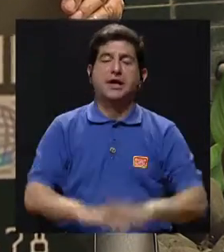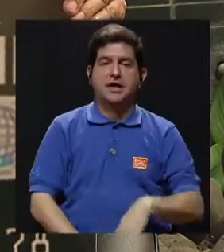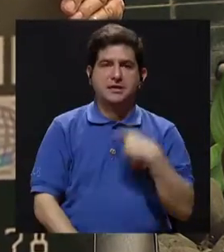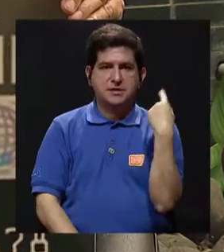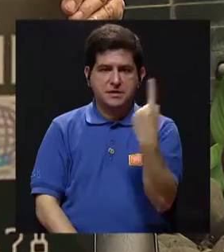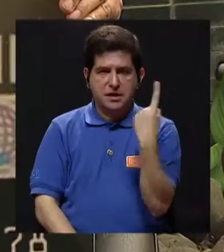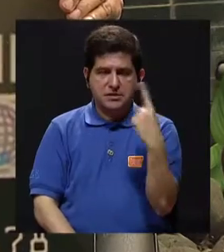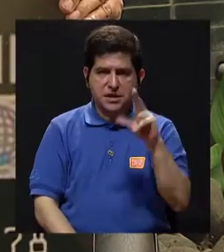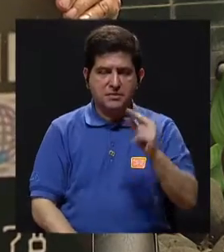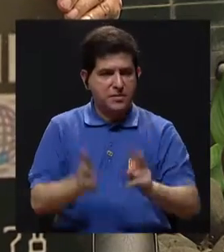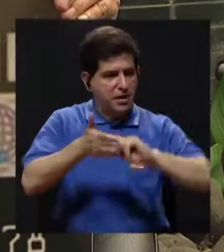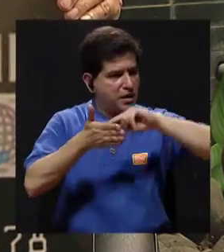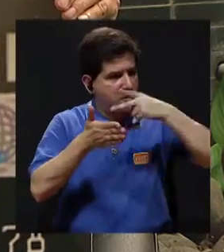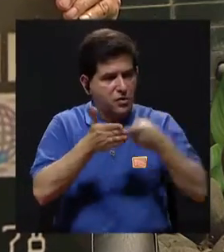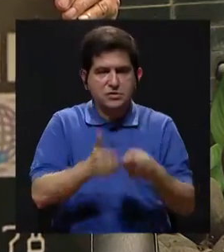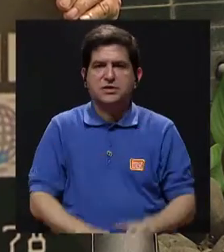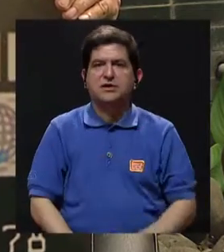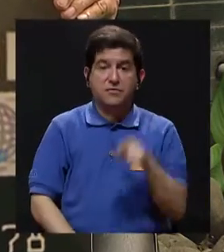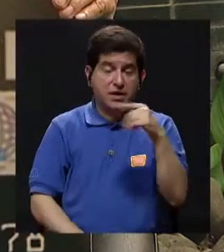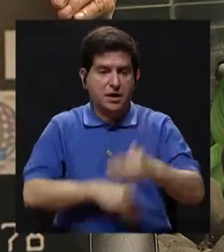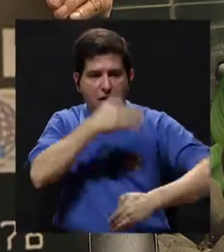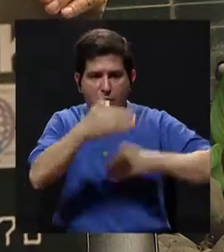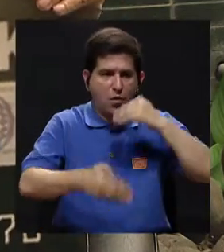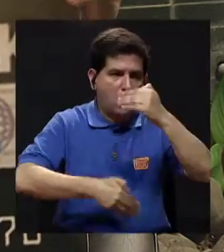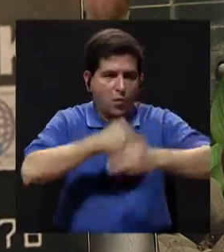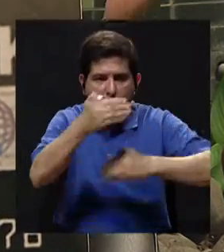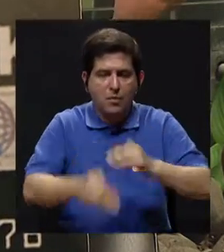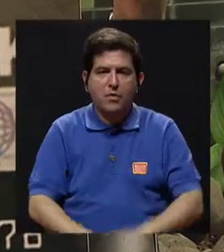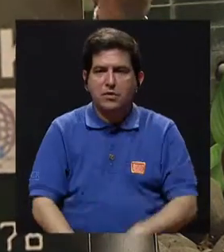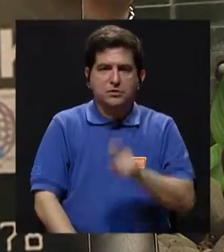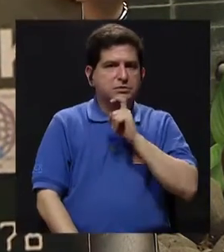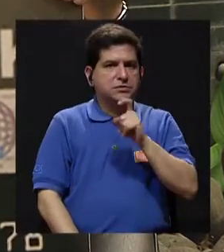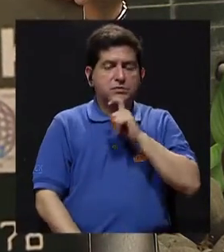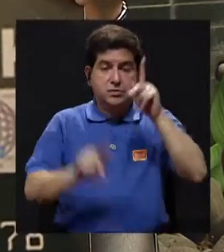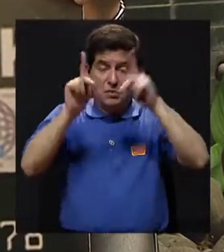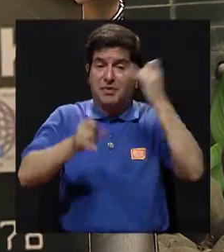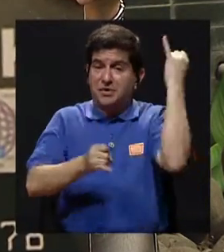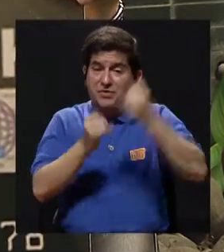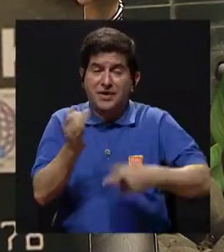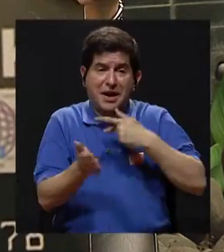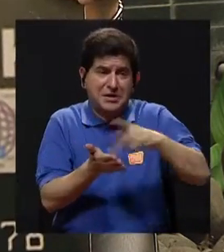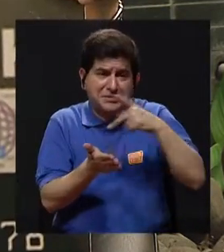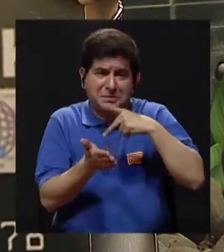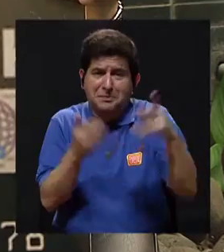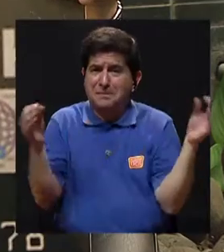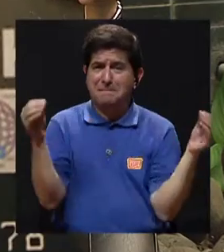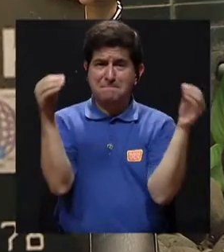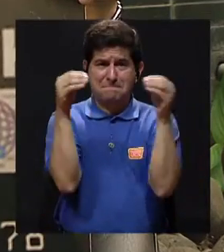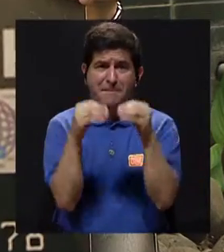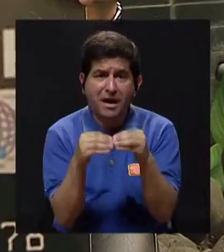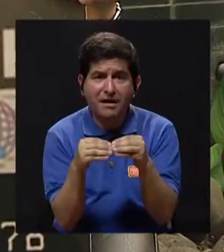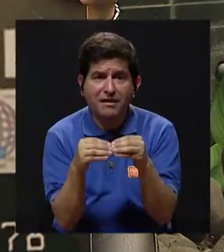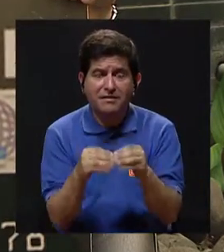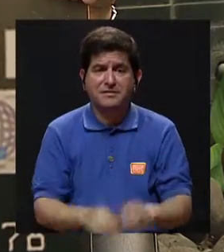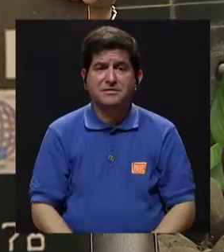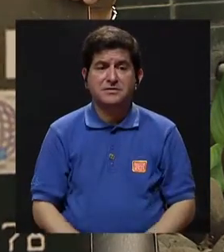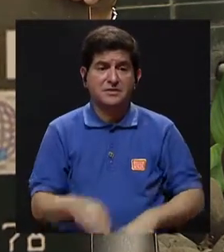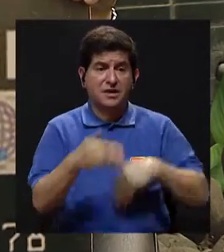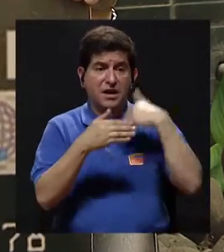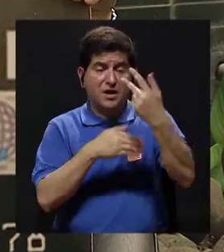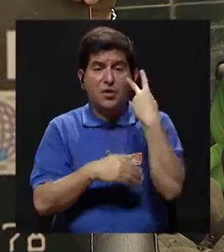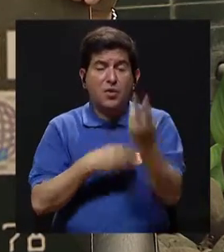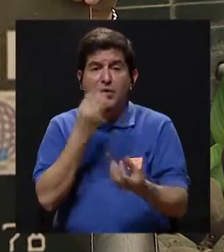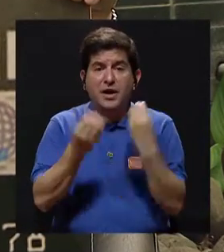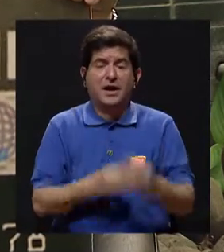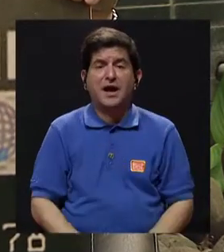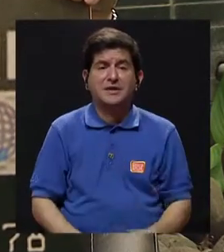Siempre y cuando no se le convierta un efecto bola de nieve, como me ha tocado ver personas que al final terminan pagando mucho más y hasta después